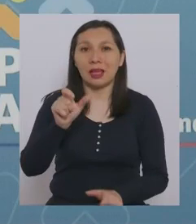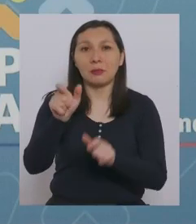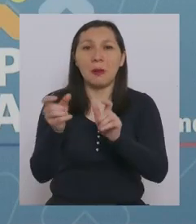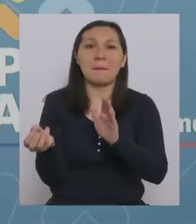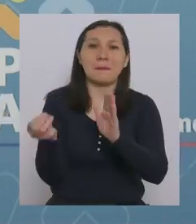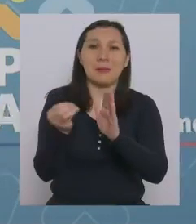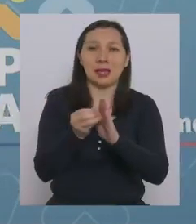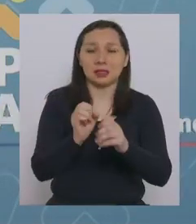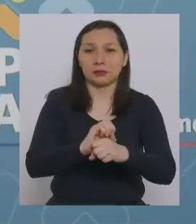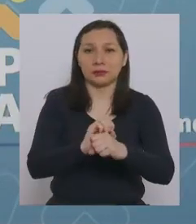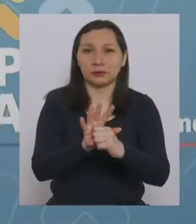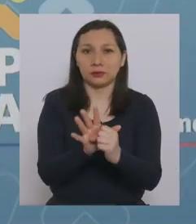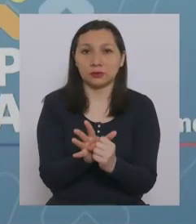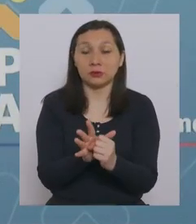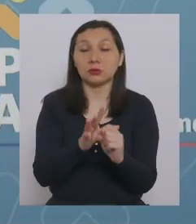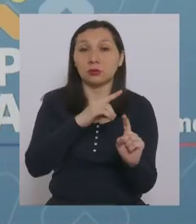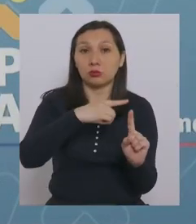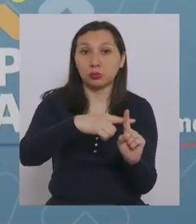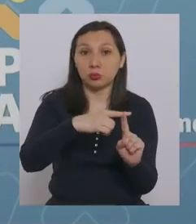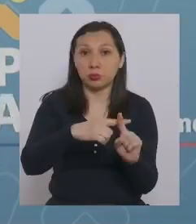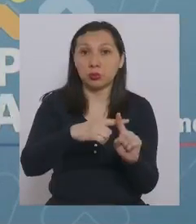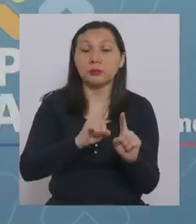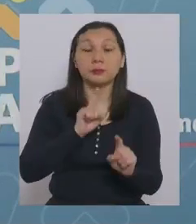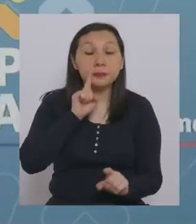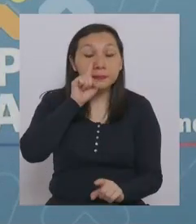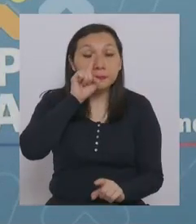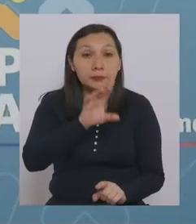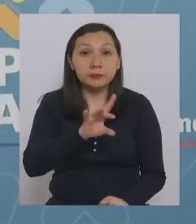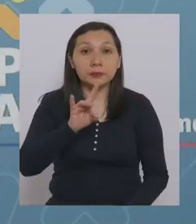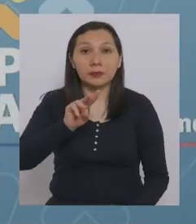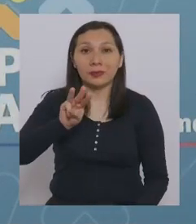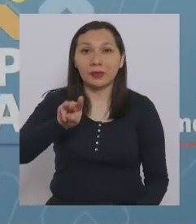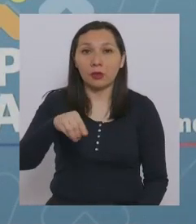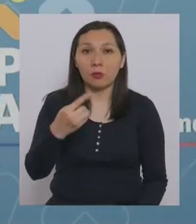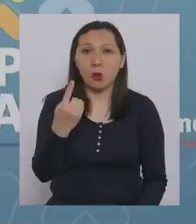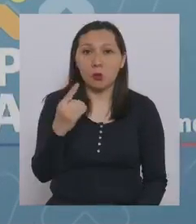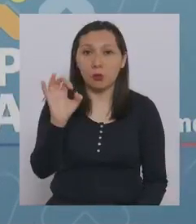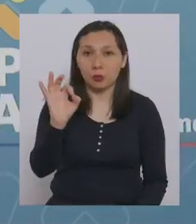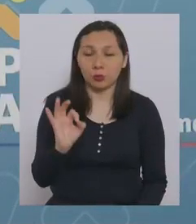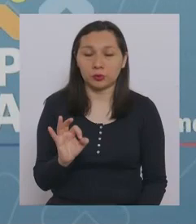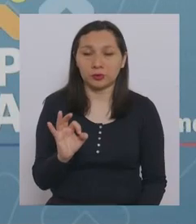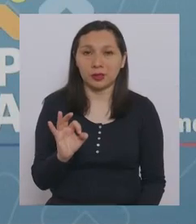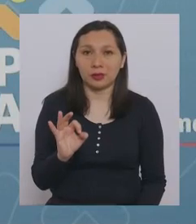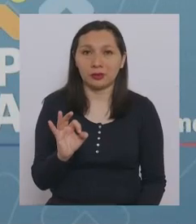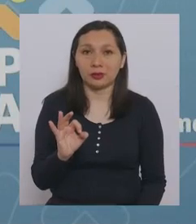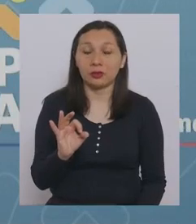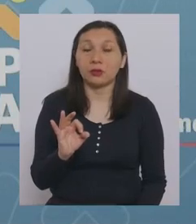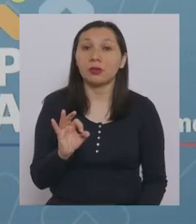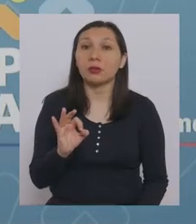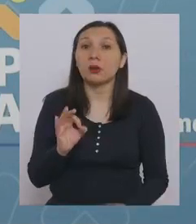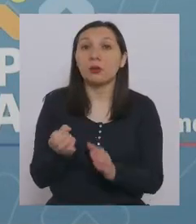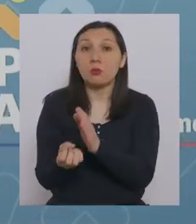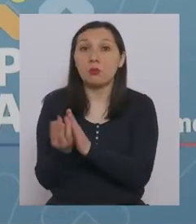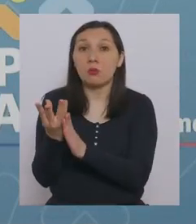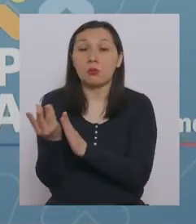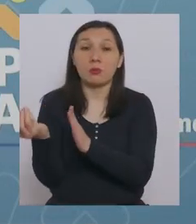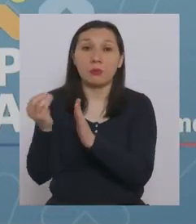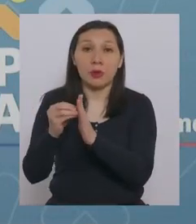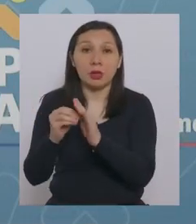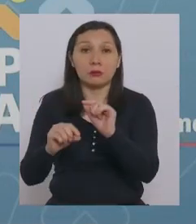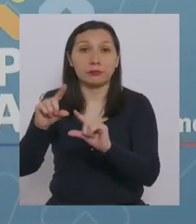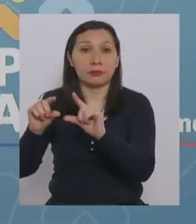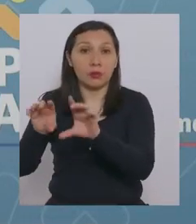nuevos, con una positividad de la PCR del 3,1%. La variación de nuevos casos nuevos